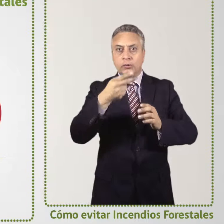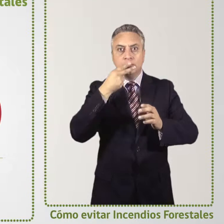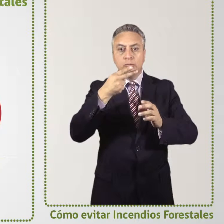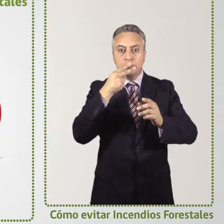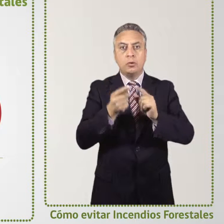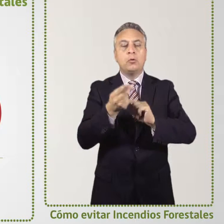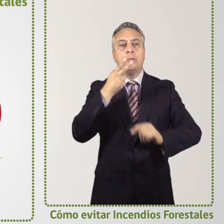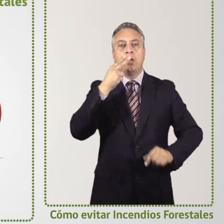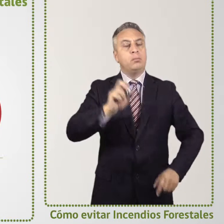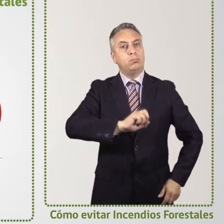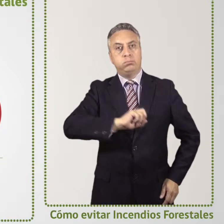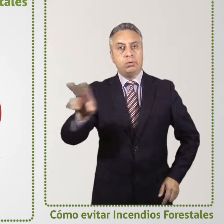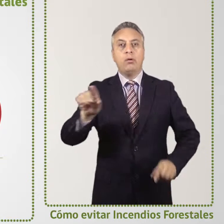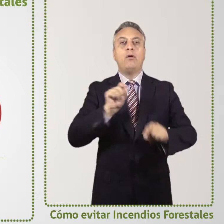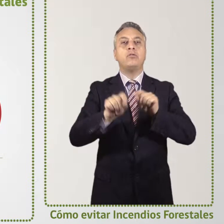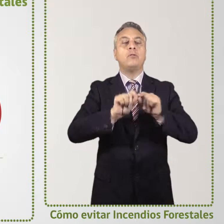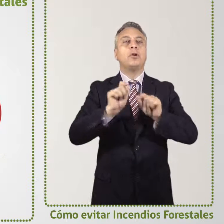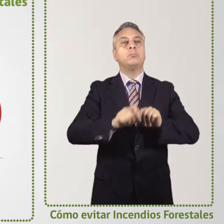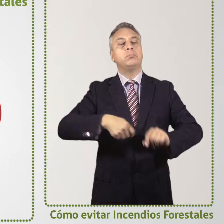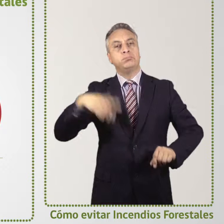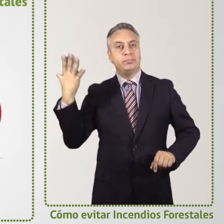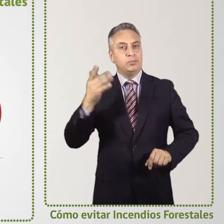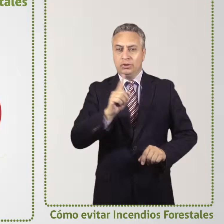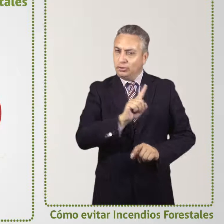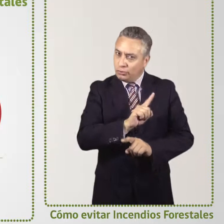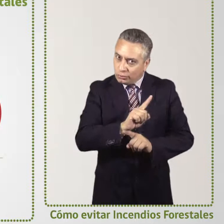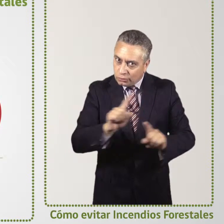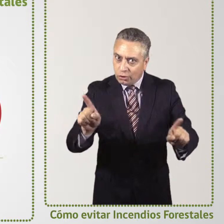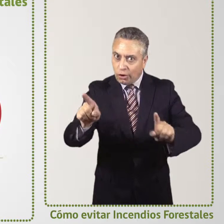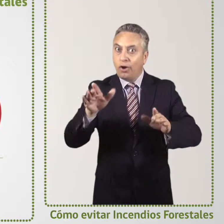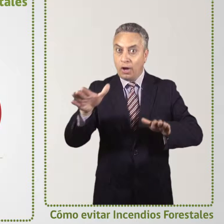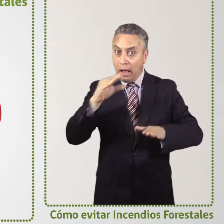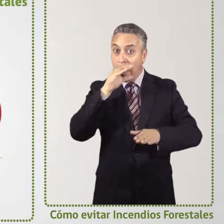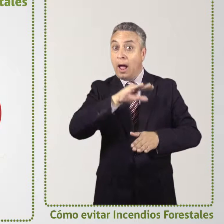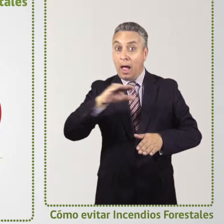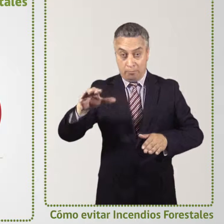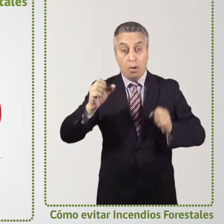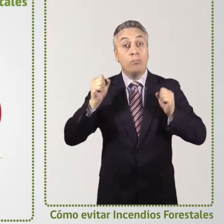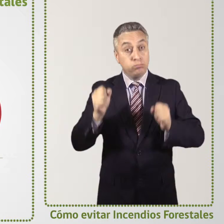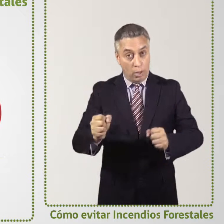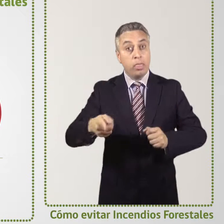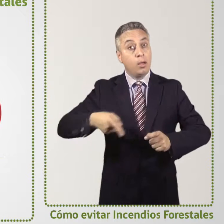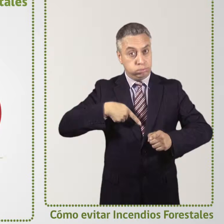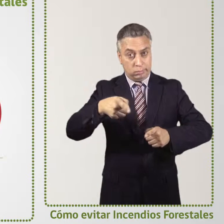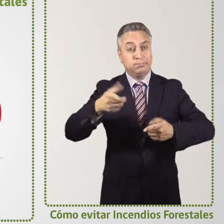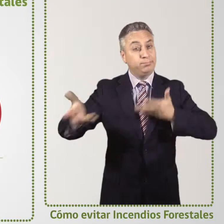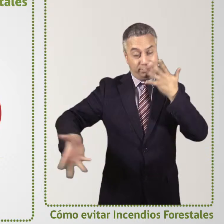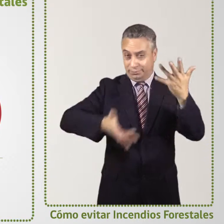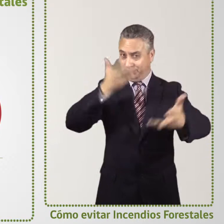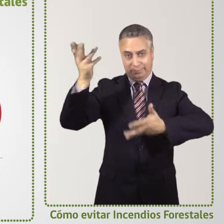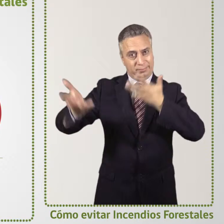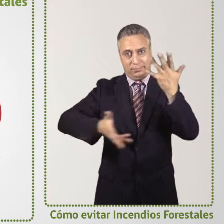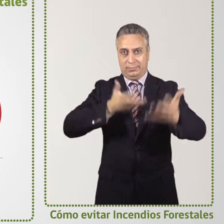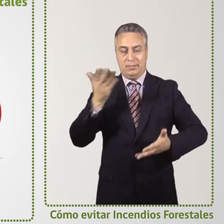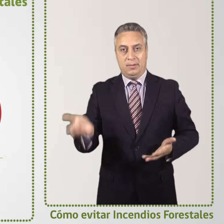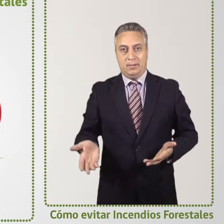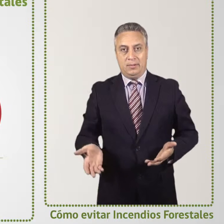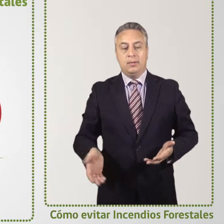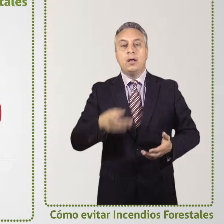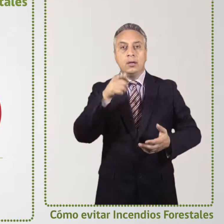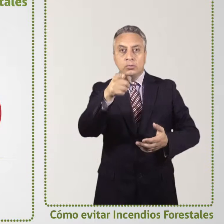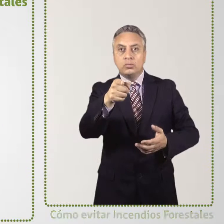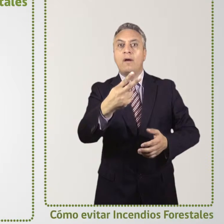No arrojes colillas de cigarros ni fósforos encendidos sobre el suelo de áreas rurales. Podrías causar un